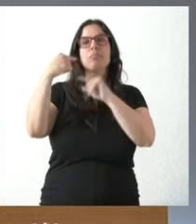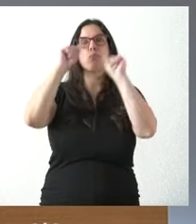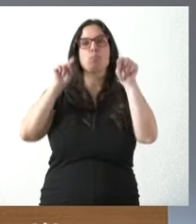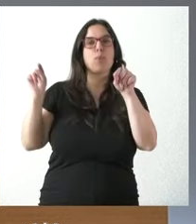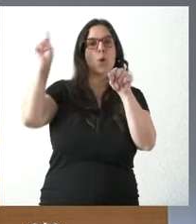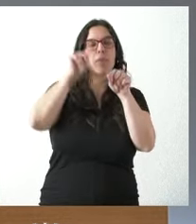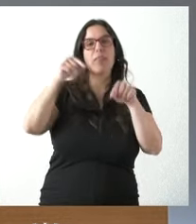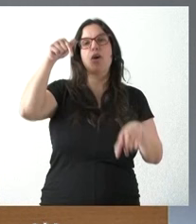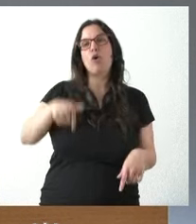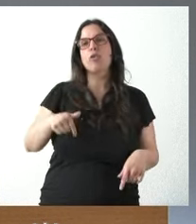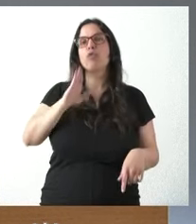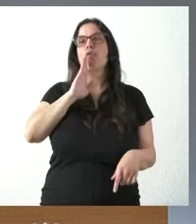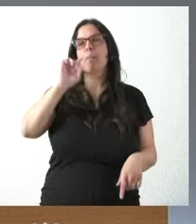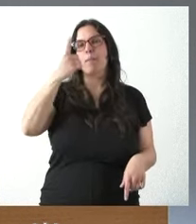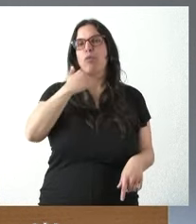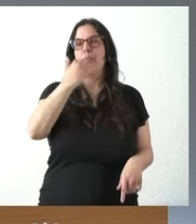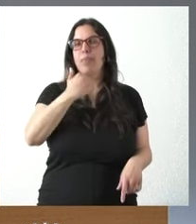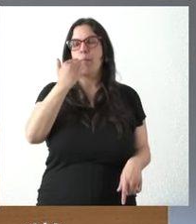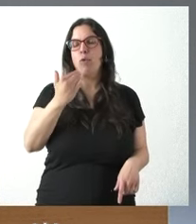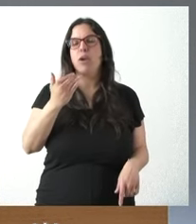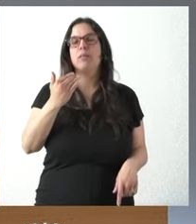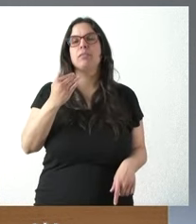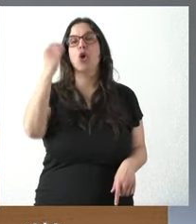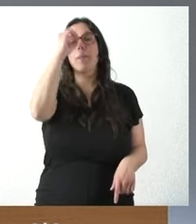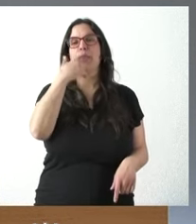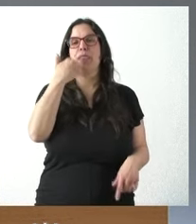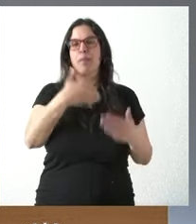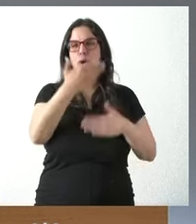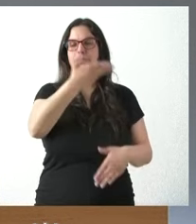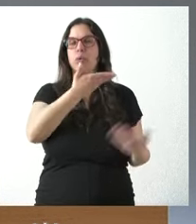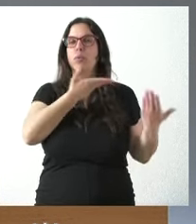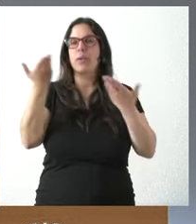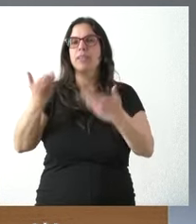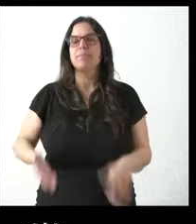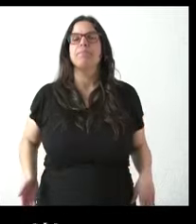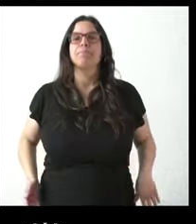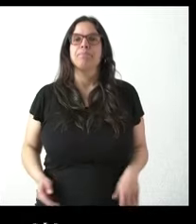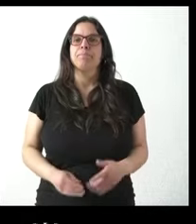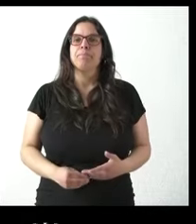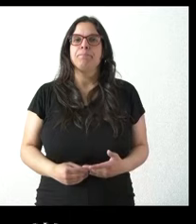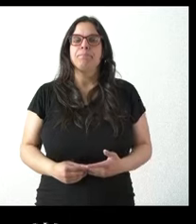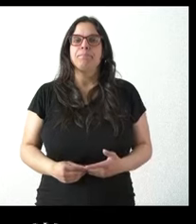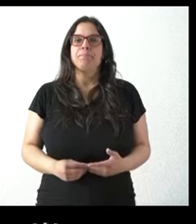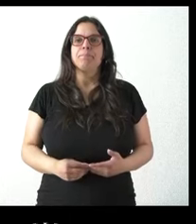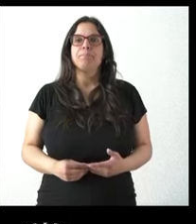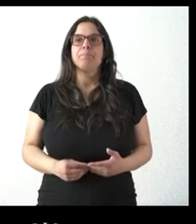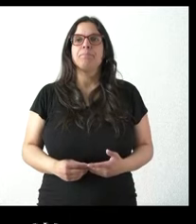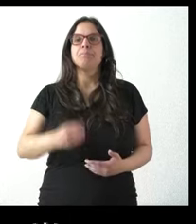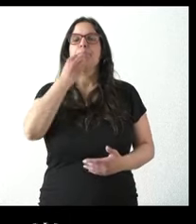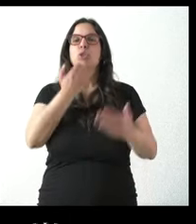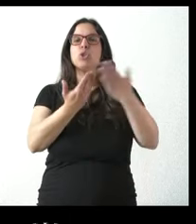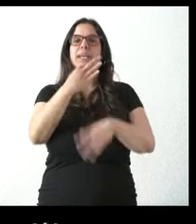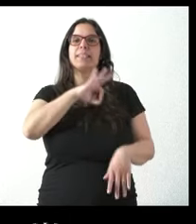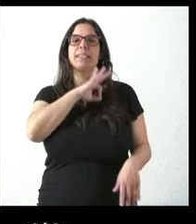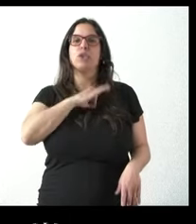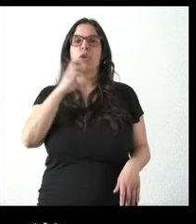provincias hoy lo iniciamos en Zamora con Carlos Gil de la opinión cuando quieras Carlos adelante buenos días señor Carriedo